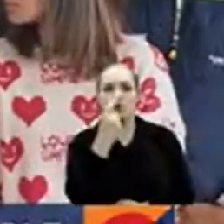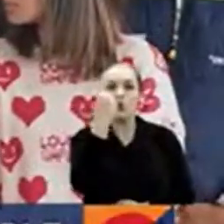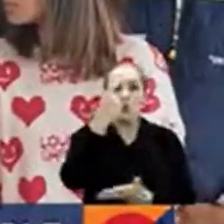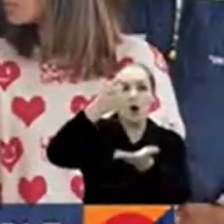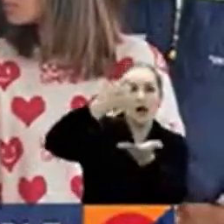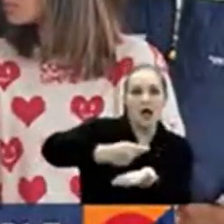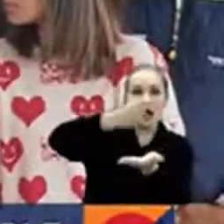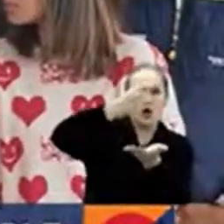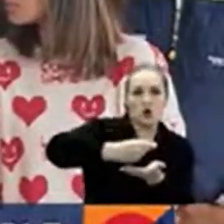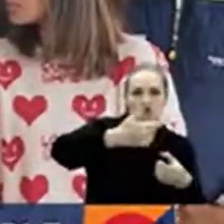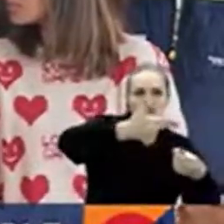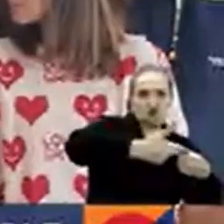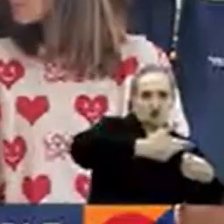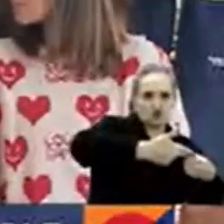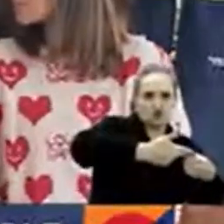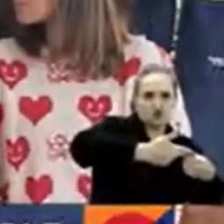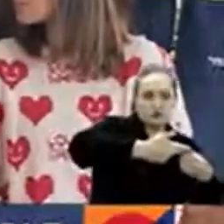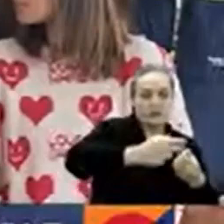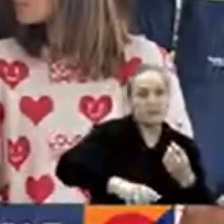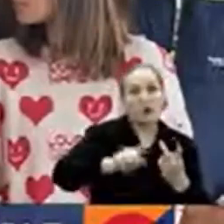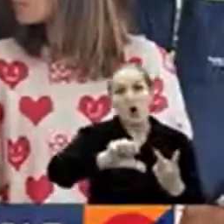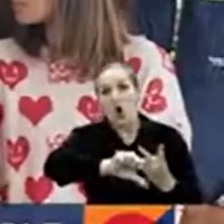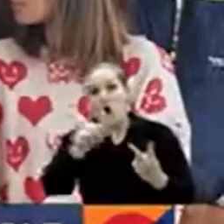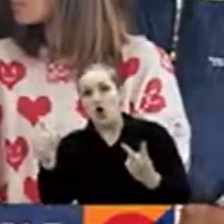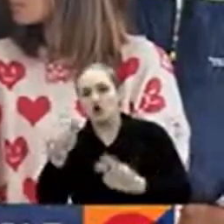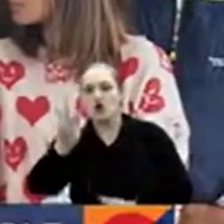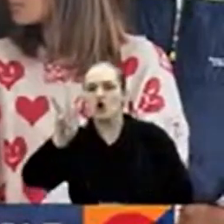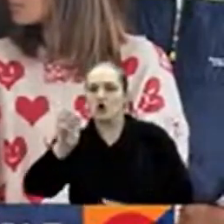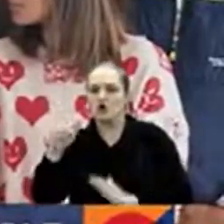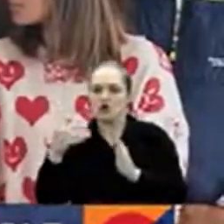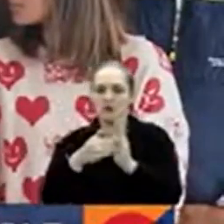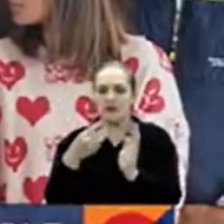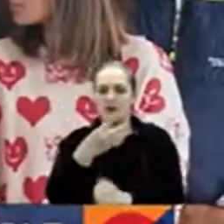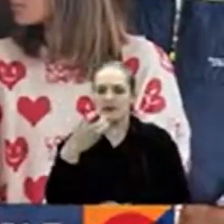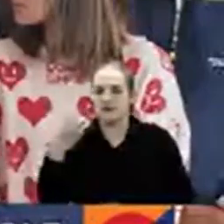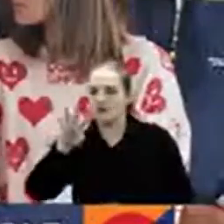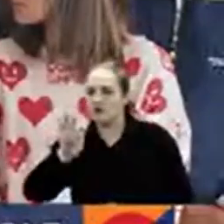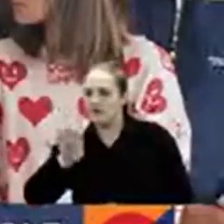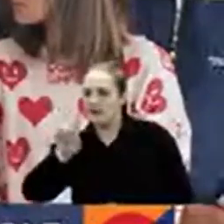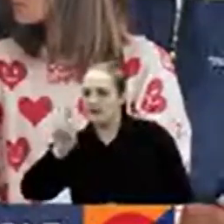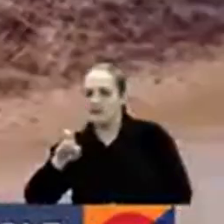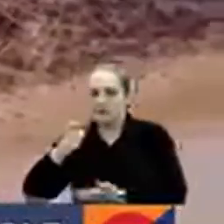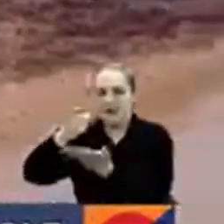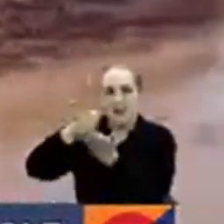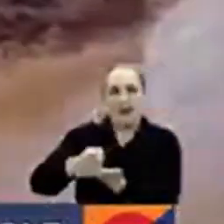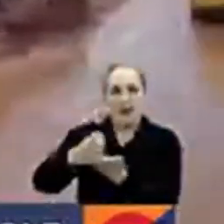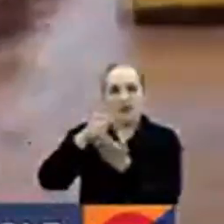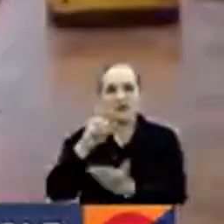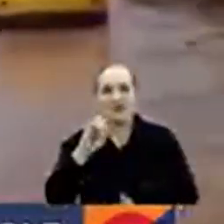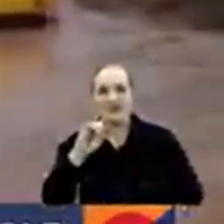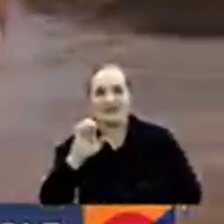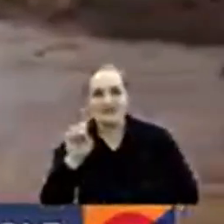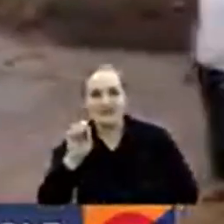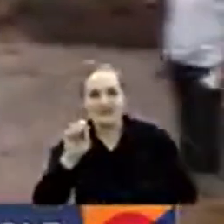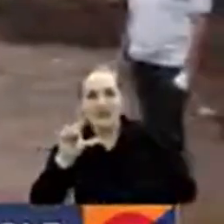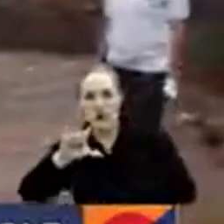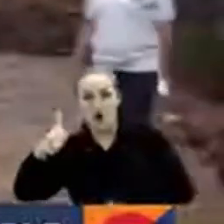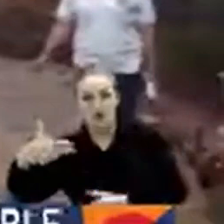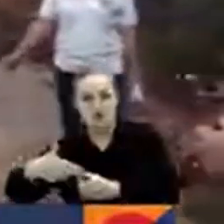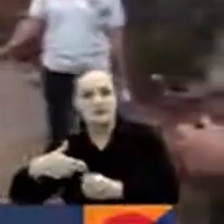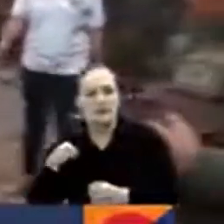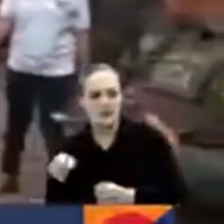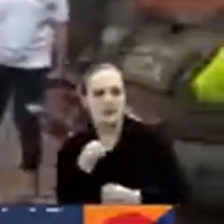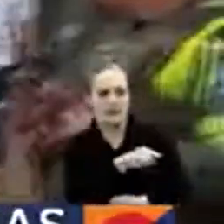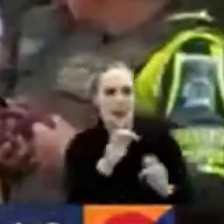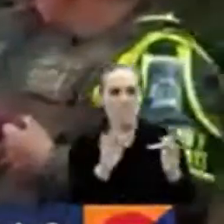gasolina y 8.396 pesos galón diésel. Otra de las medidas tiene